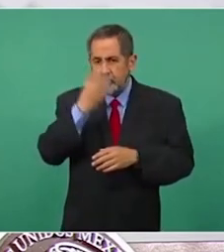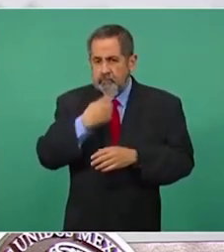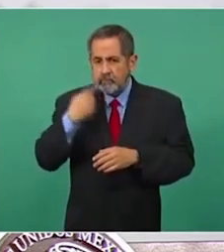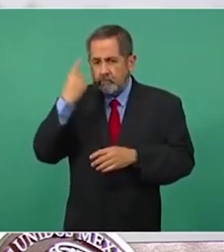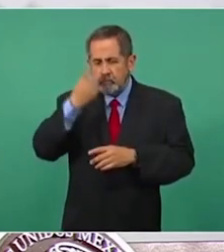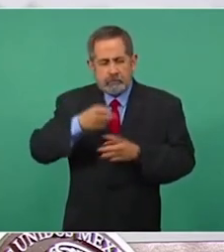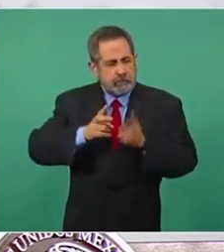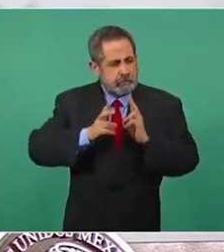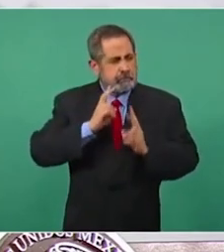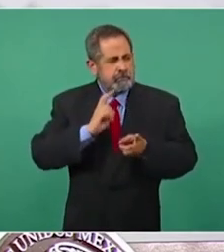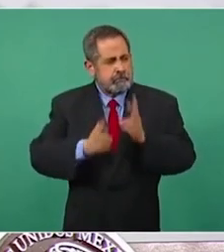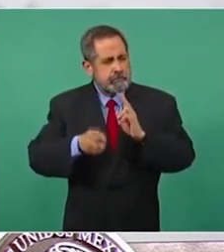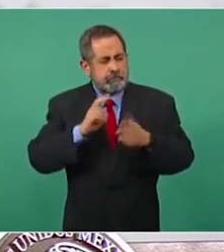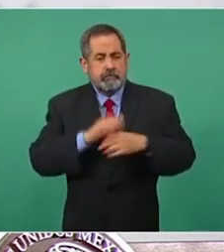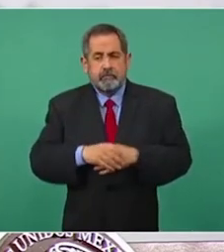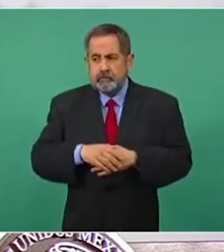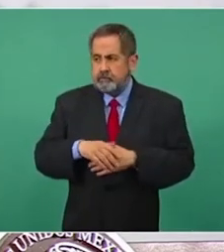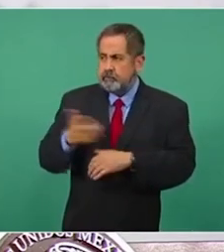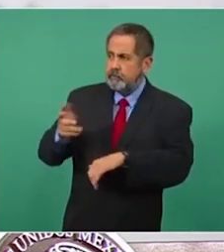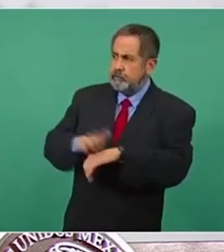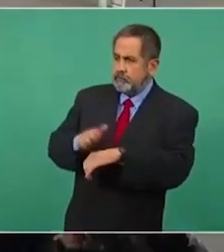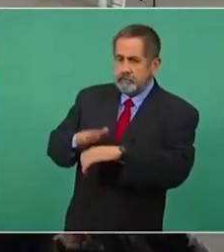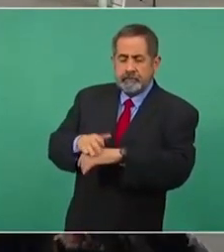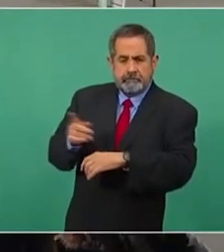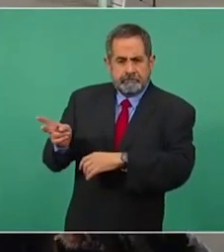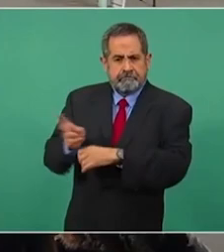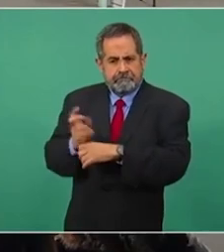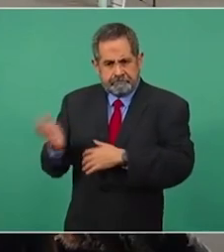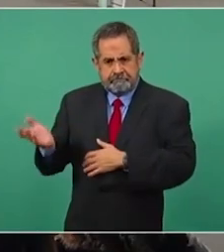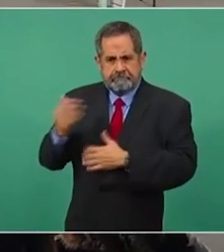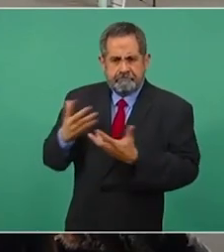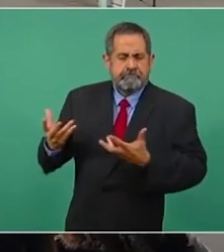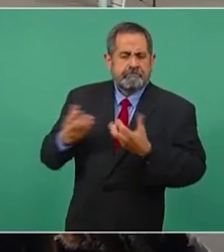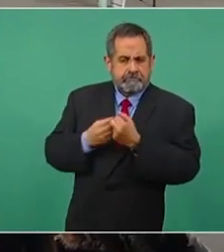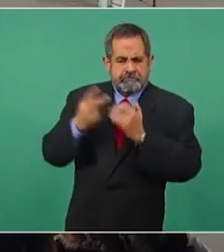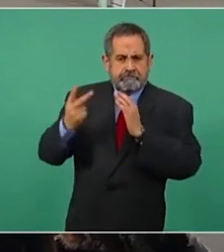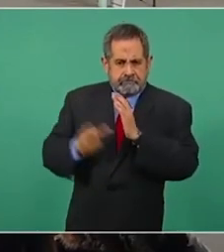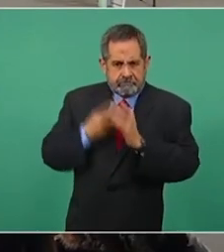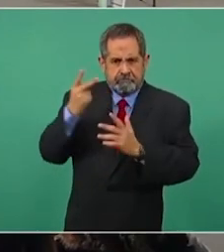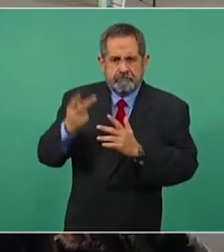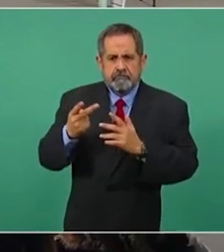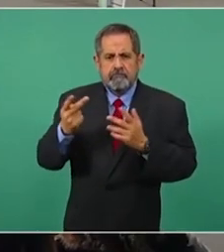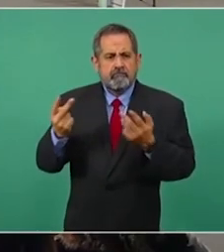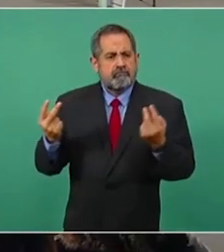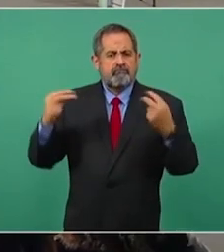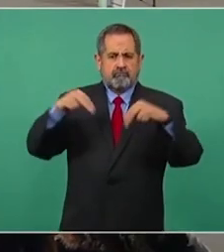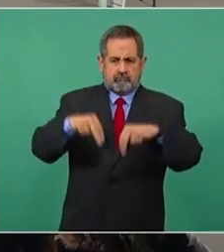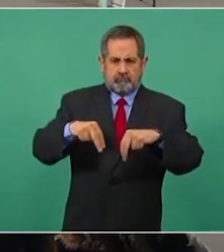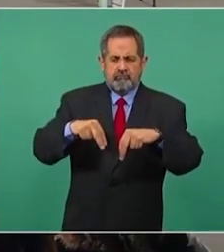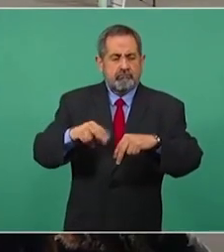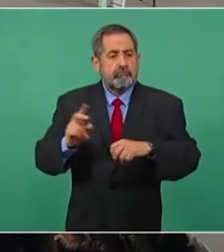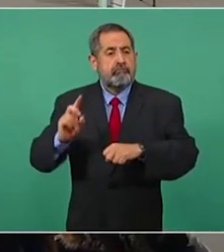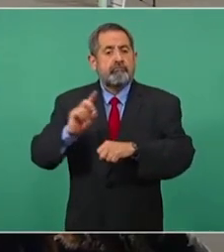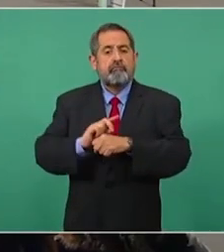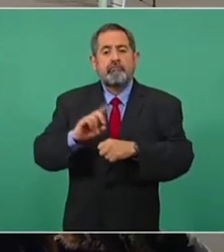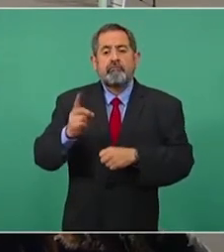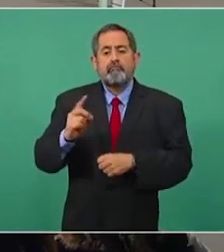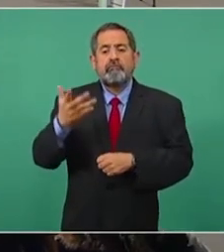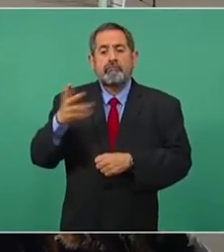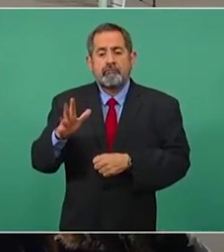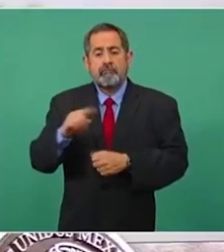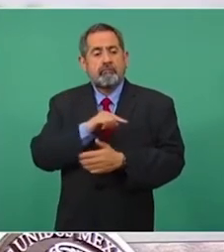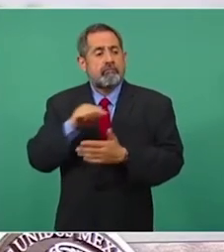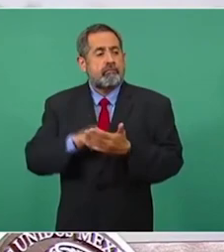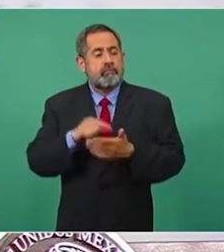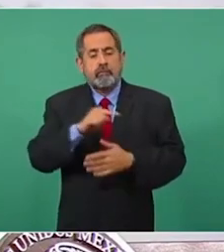Los estudiantes invitaron a la directora general a reunirse de nuevo de manera presencial el 10 de diciembre en el SIDE.